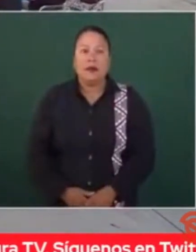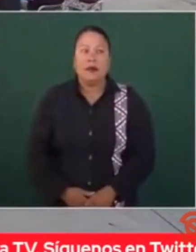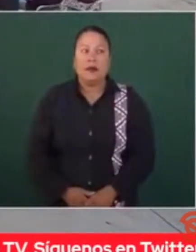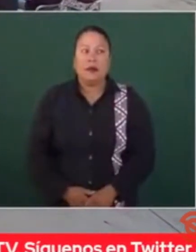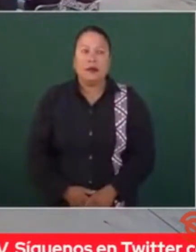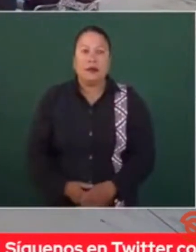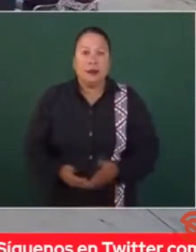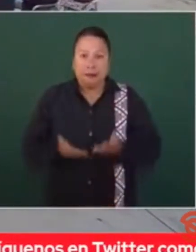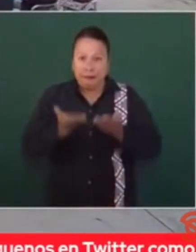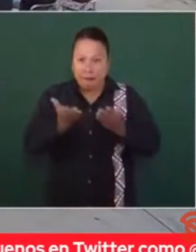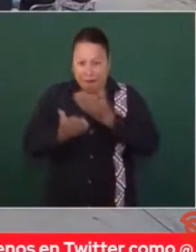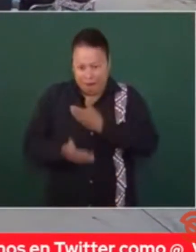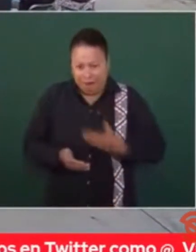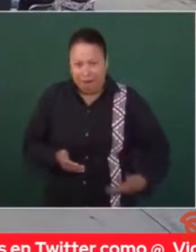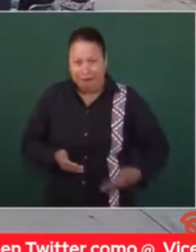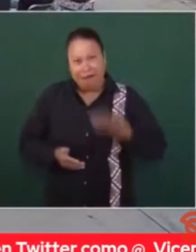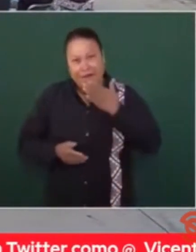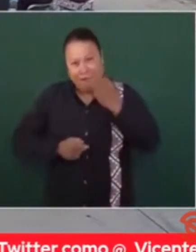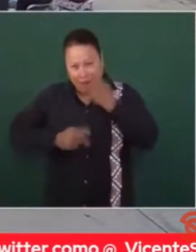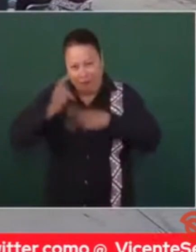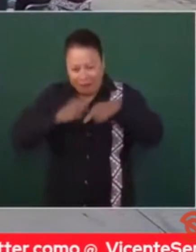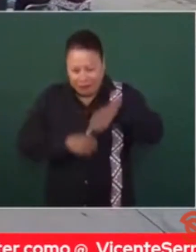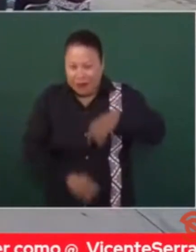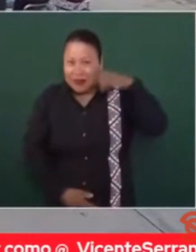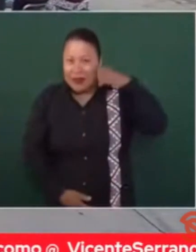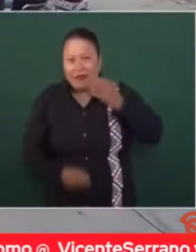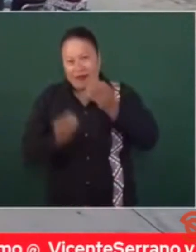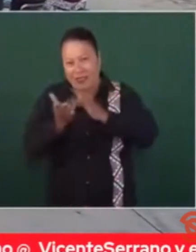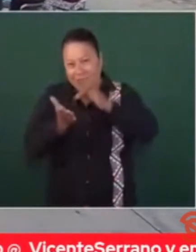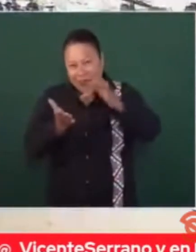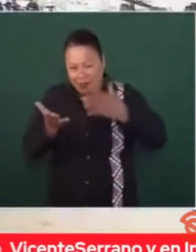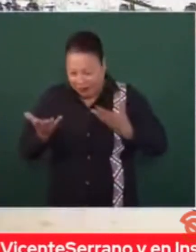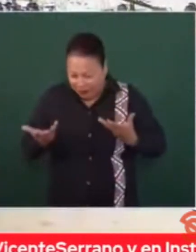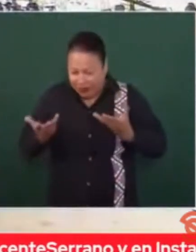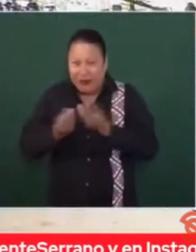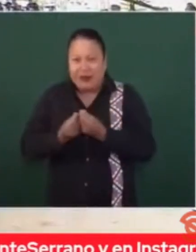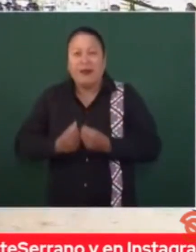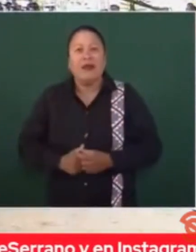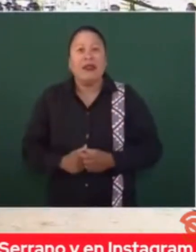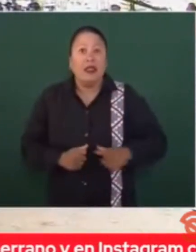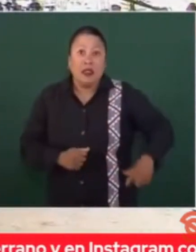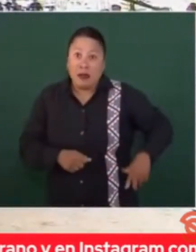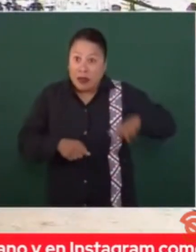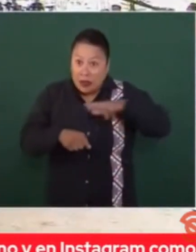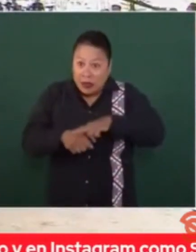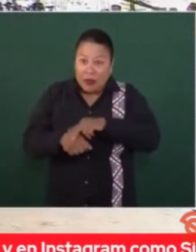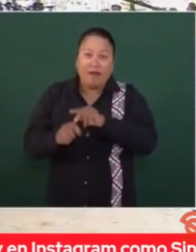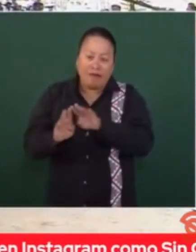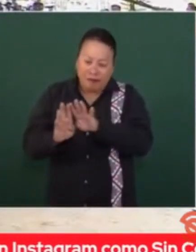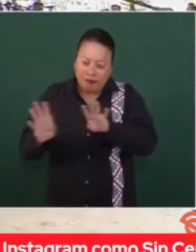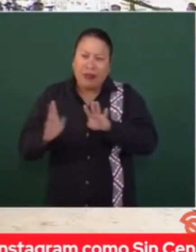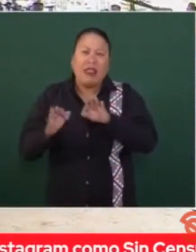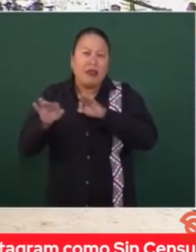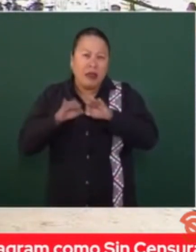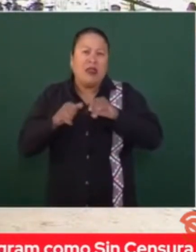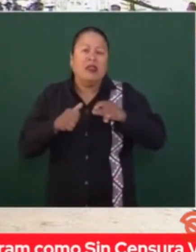Señor presidente, bienvenido a Oaxaca. Gracias por estar con nosotras. Gobernador, funcionario del gobierno federal.